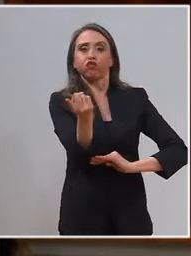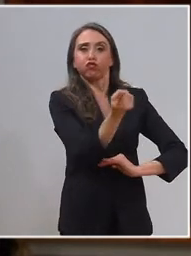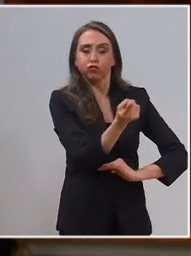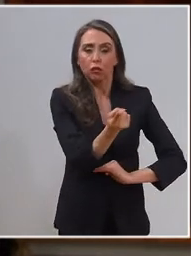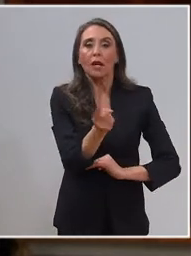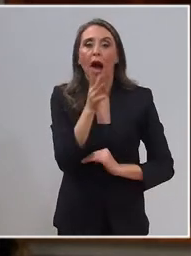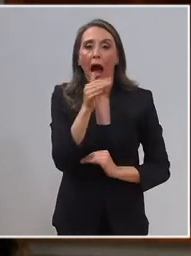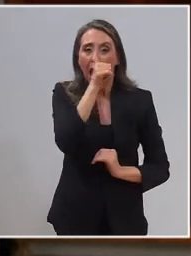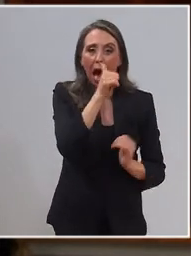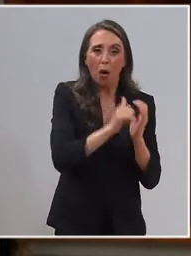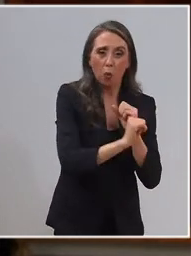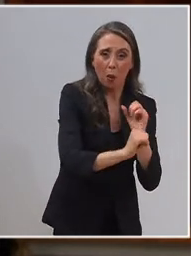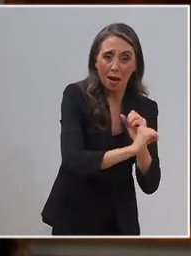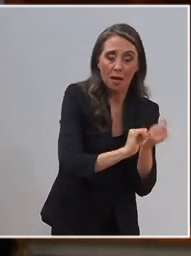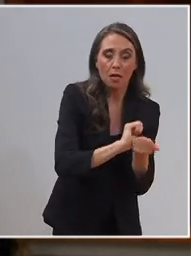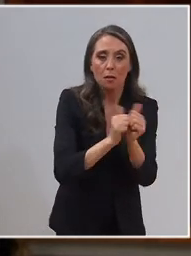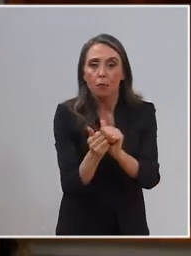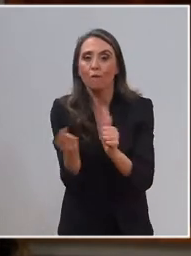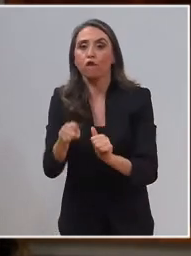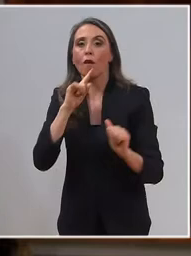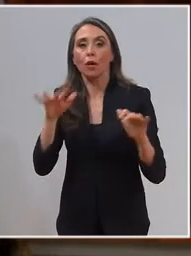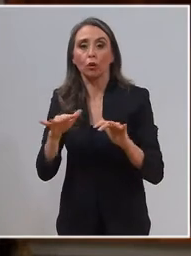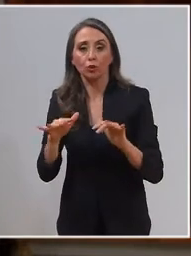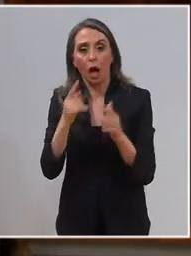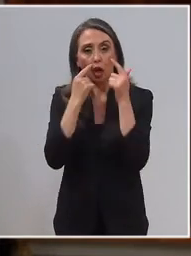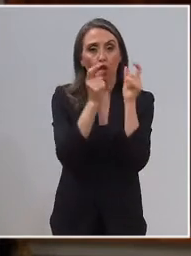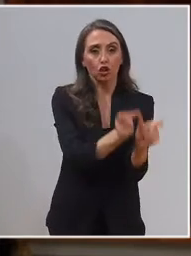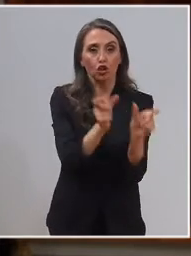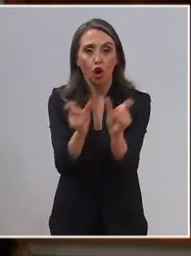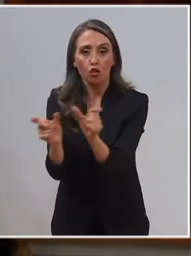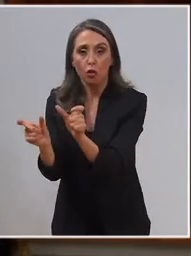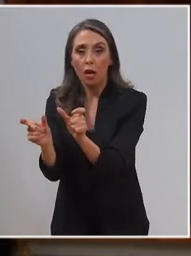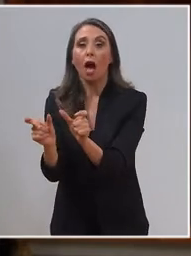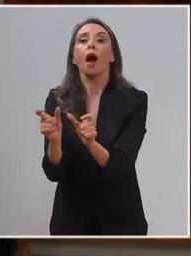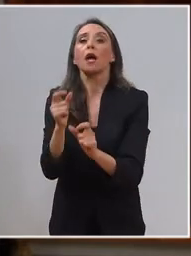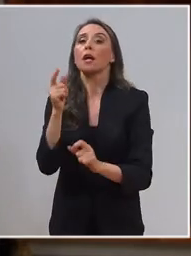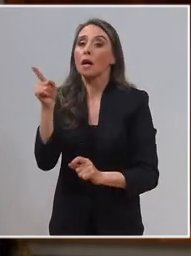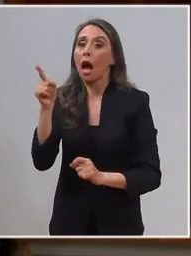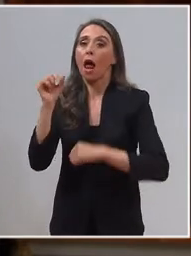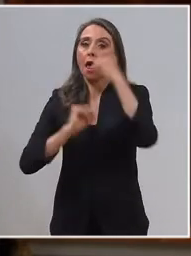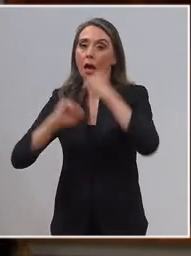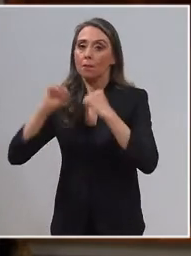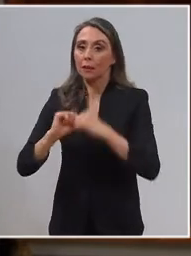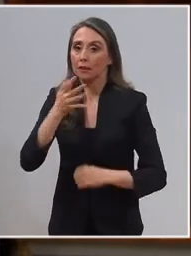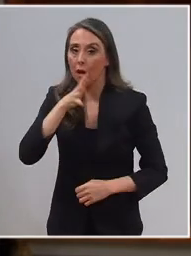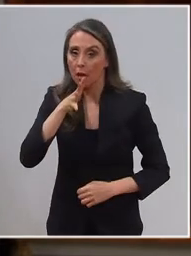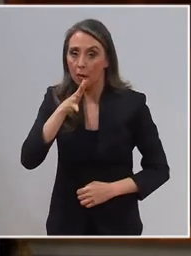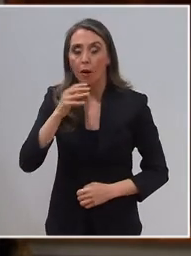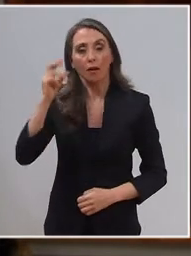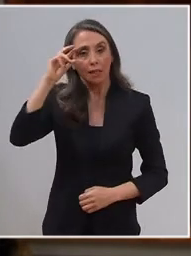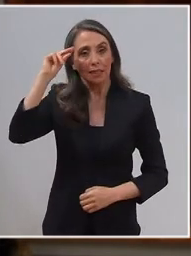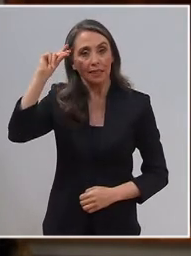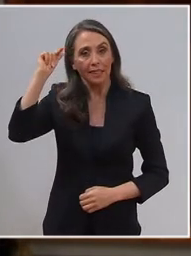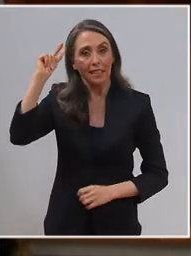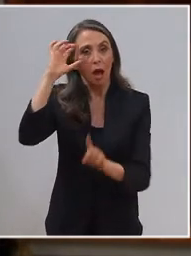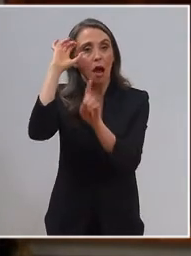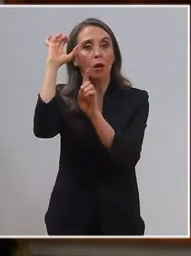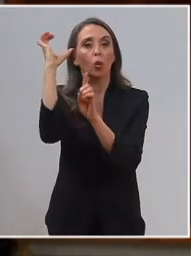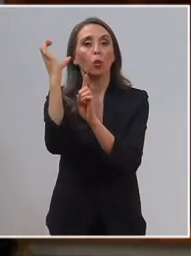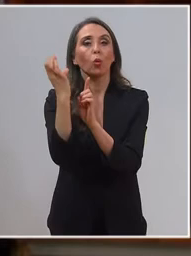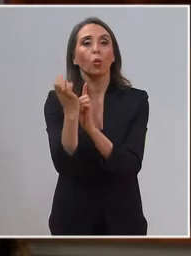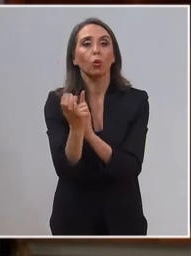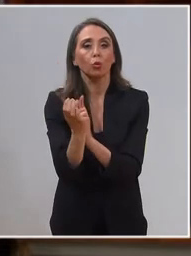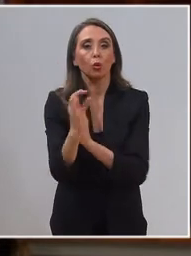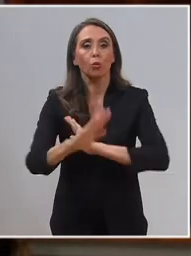las aguas grises y servidas, controlar y fiscalizar mejor a las empresas sanitarias y crear una cultura